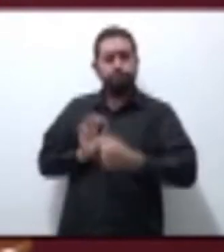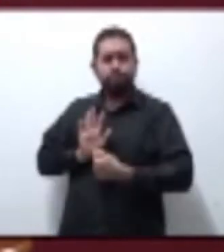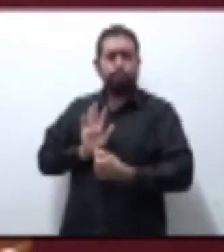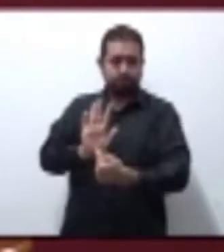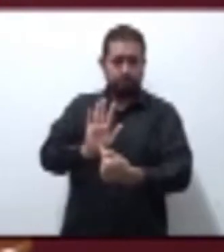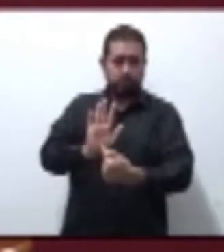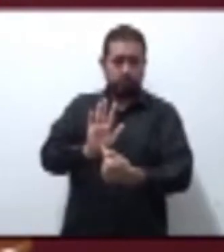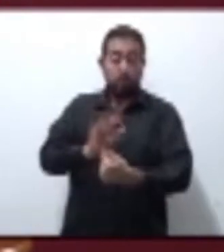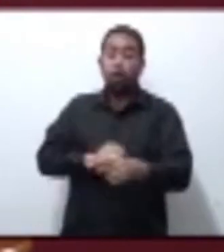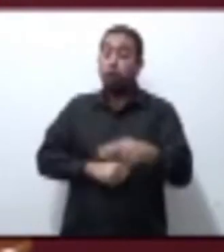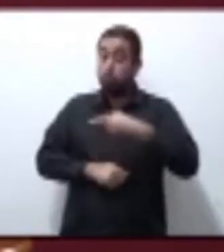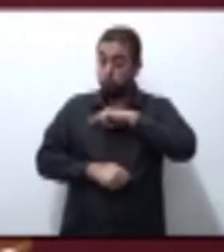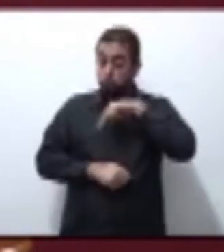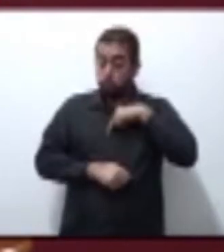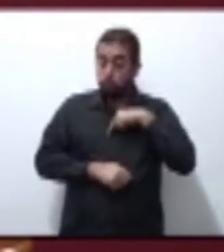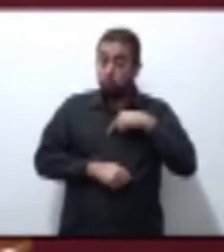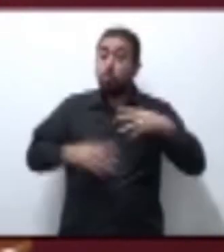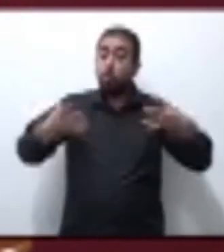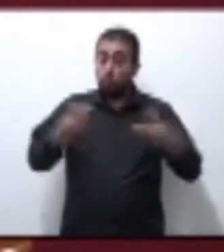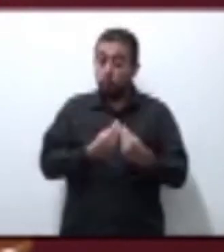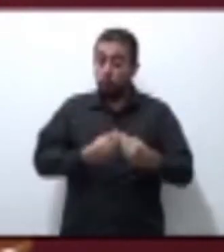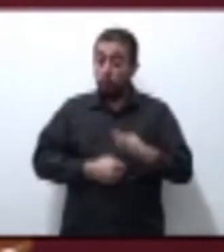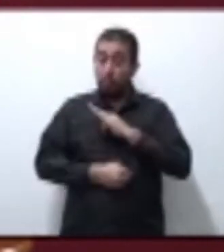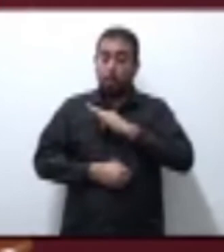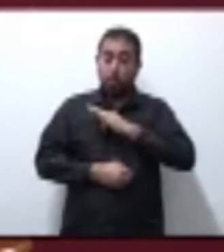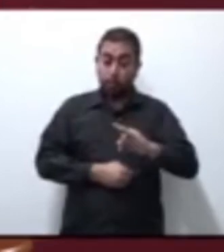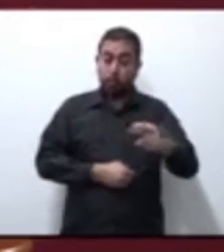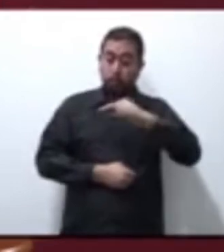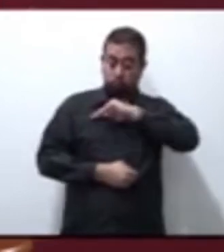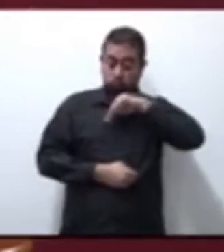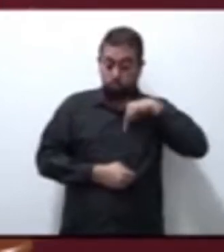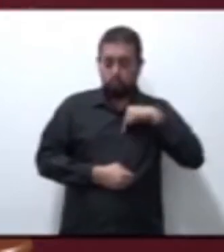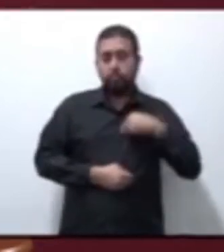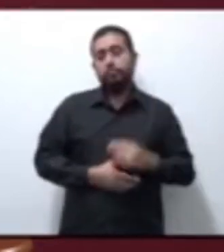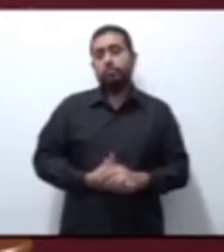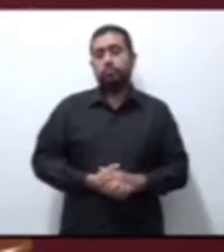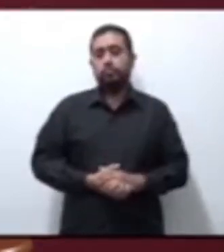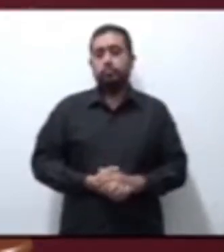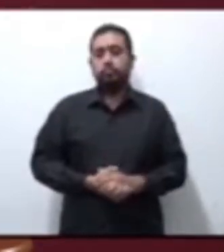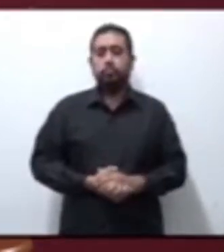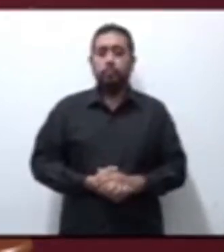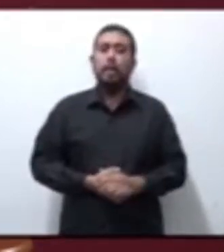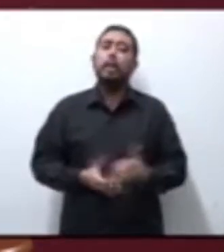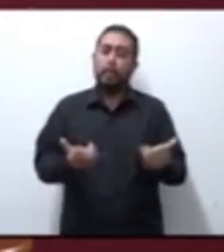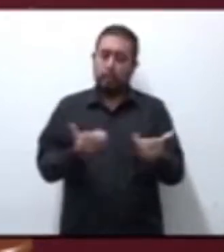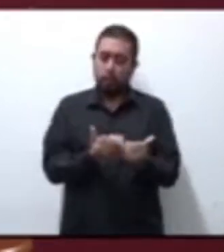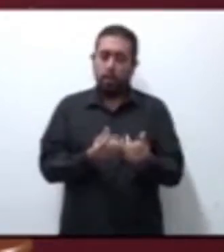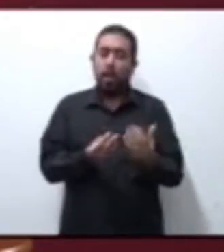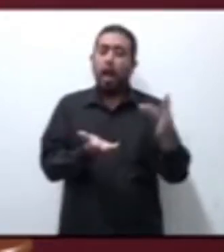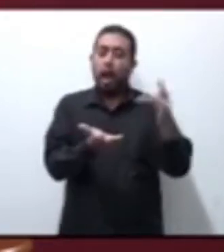Depende de todos nosotros y mucho de ustedes.